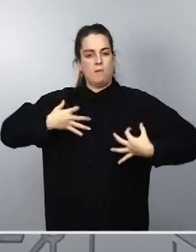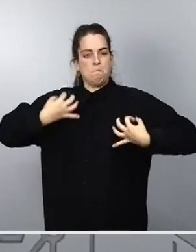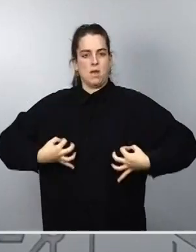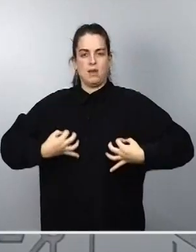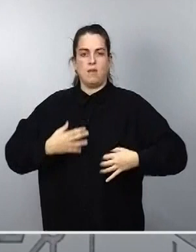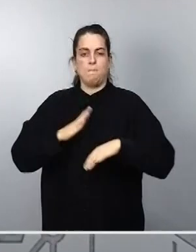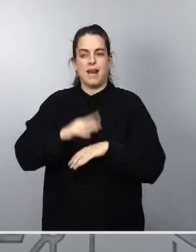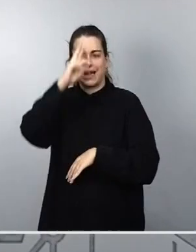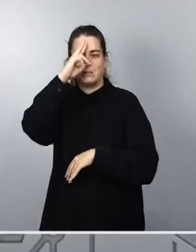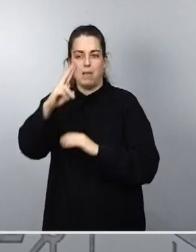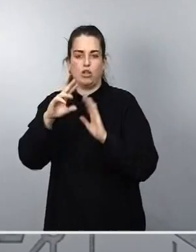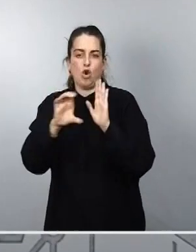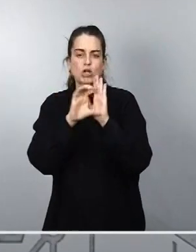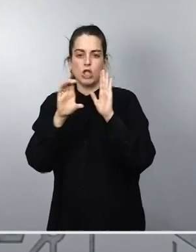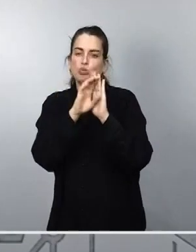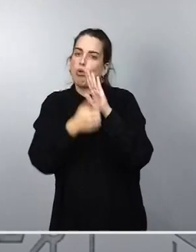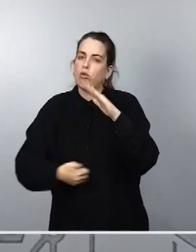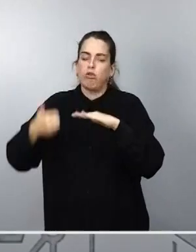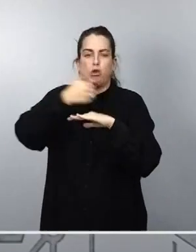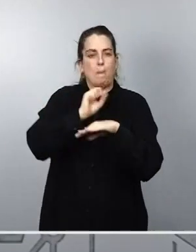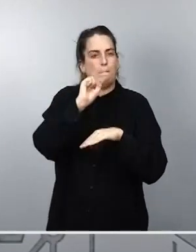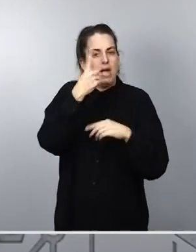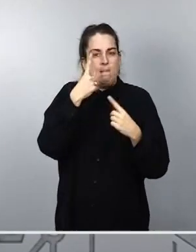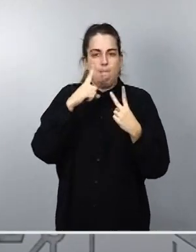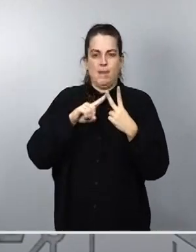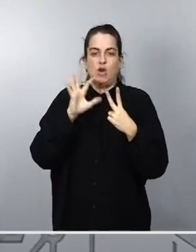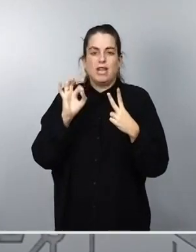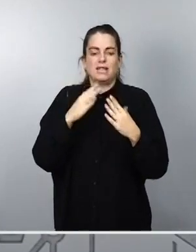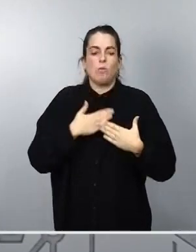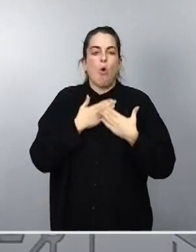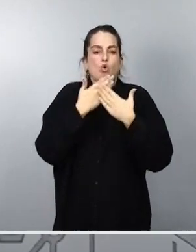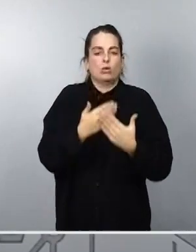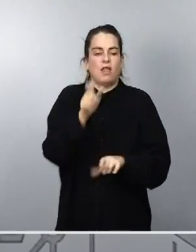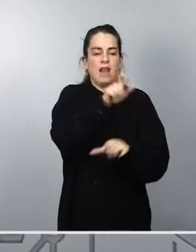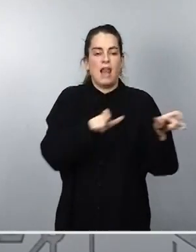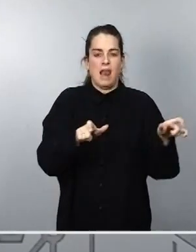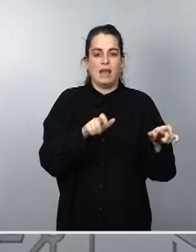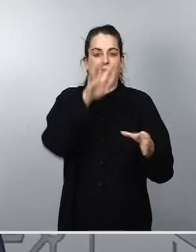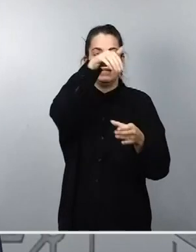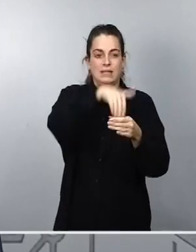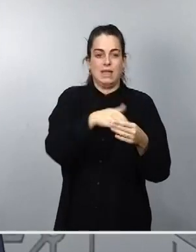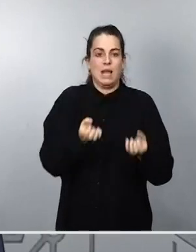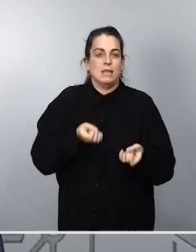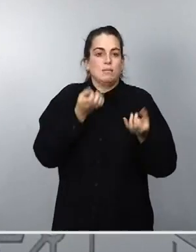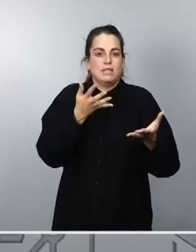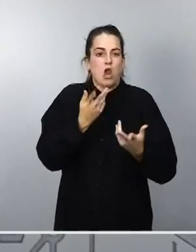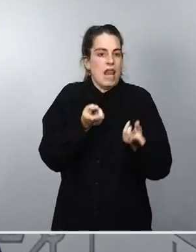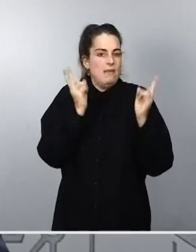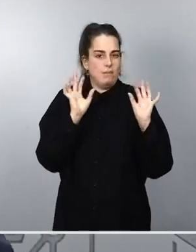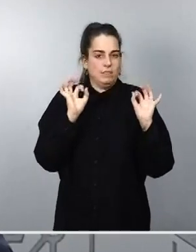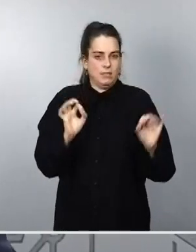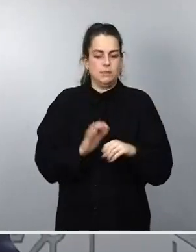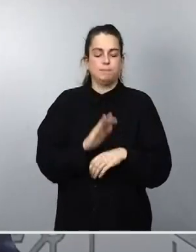Constitución y a la voluntad popular expresada libremente en las elecciones. La democracia